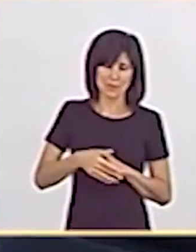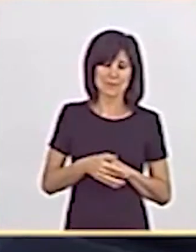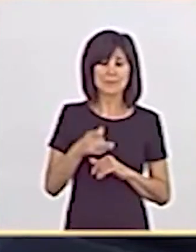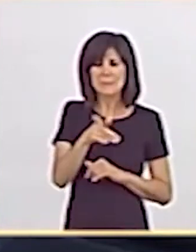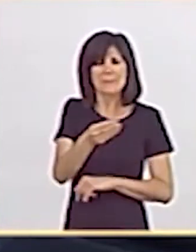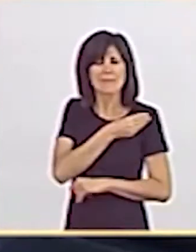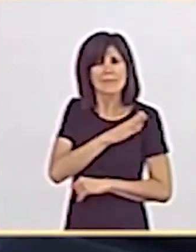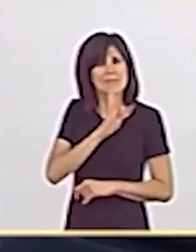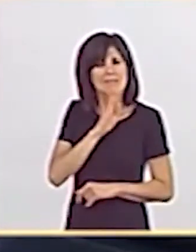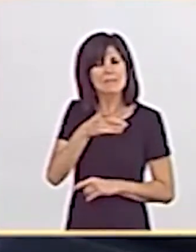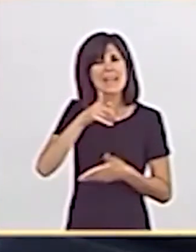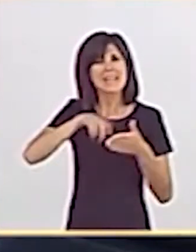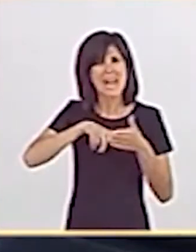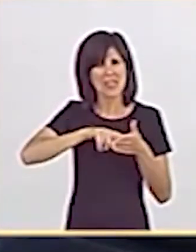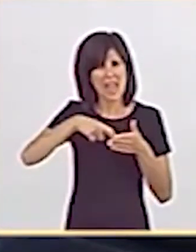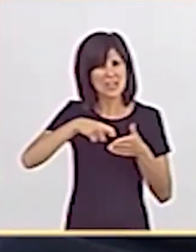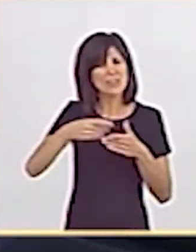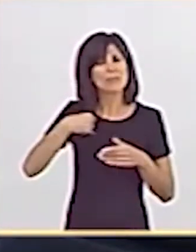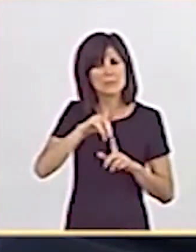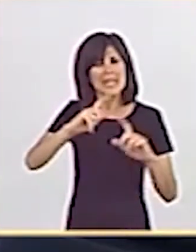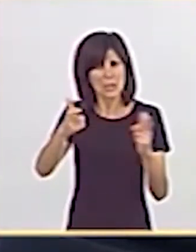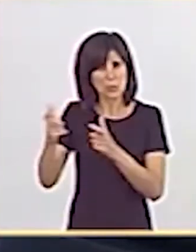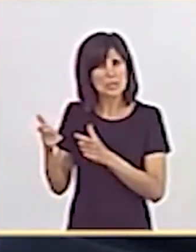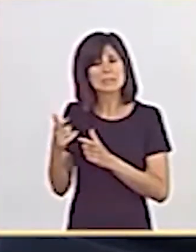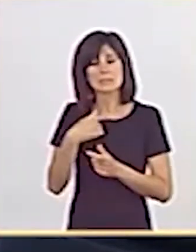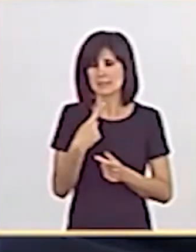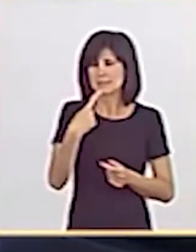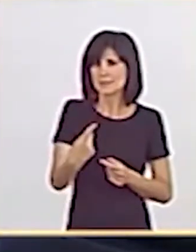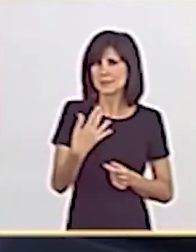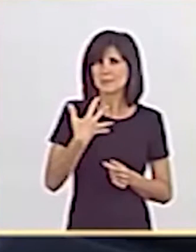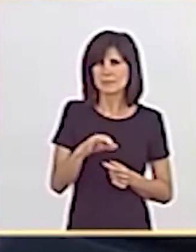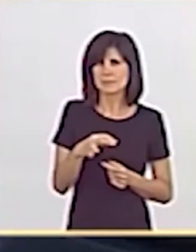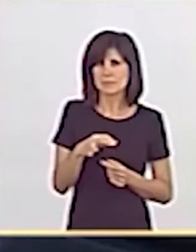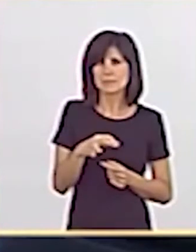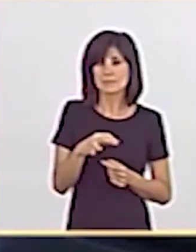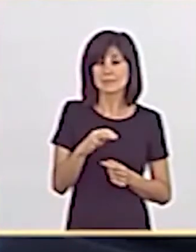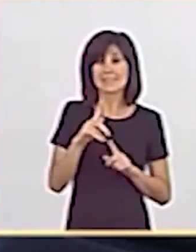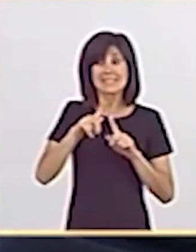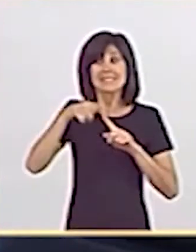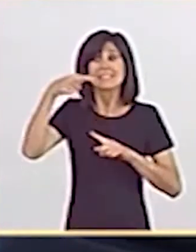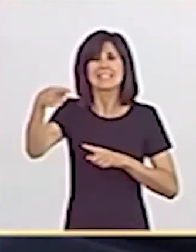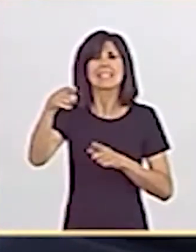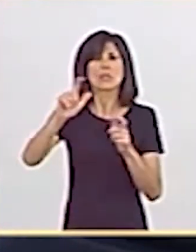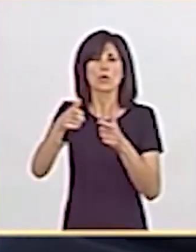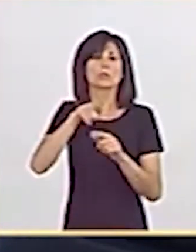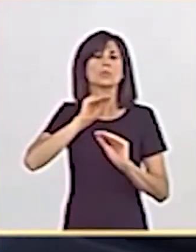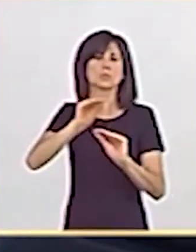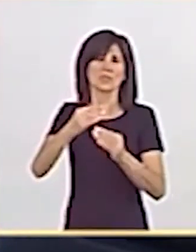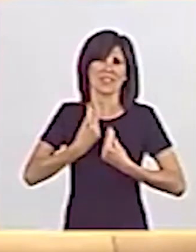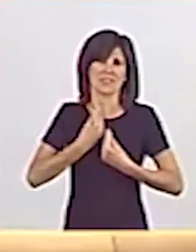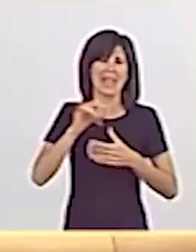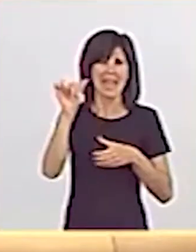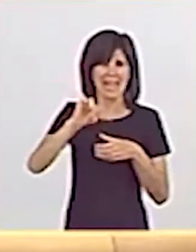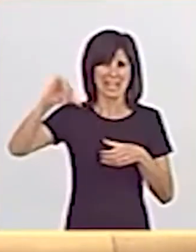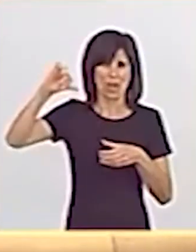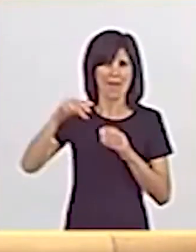Me preguntaba usted por el calendario de estas reuniones y le podría decir incluso que la siguiente reunión será en su tierra, en La Rioja.